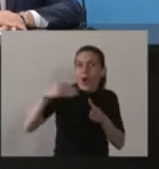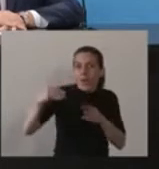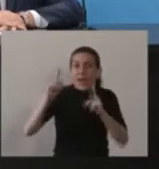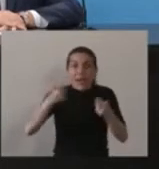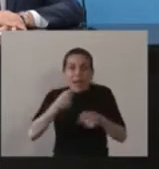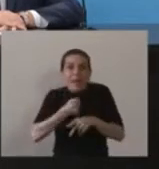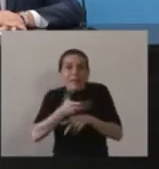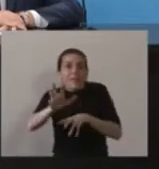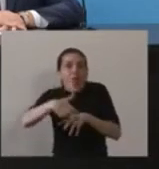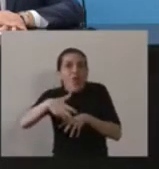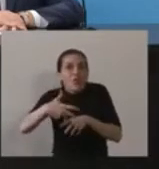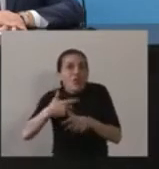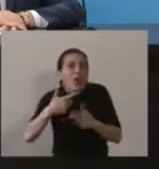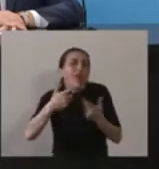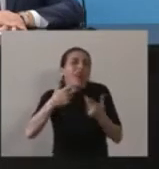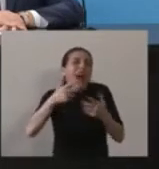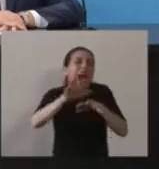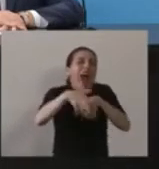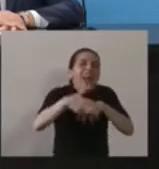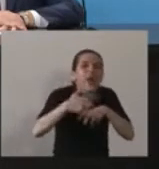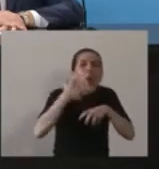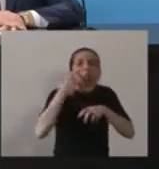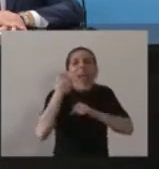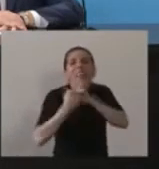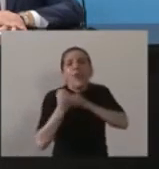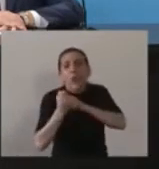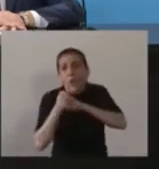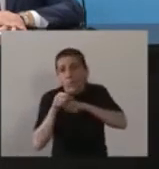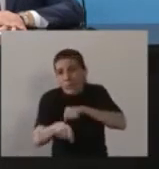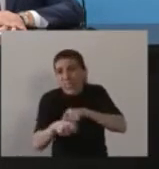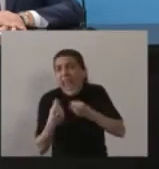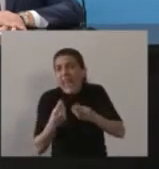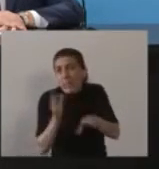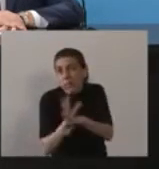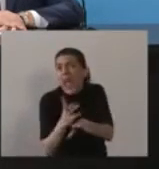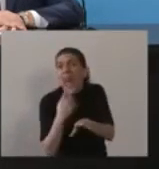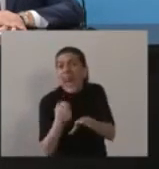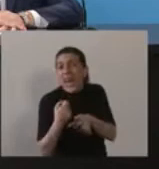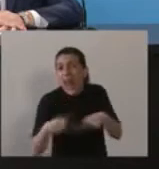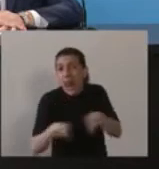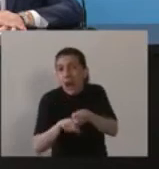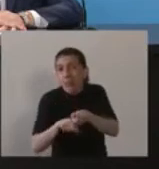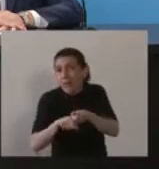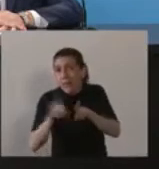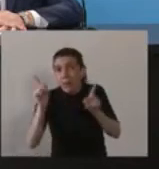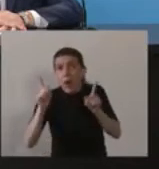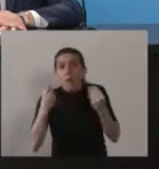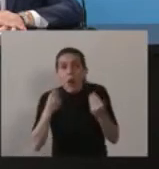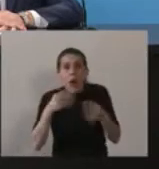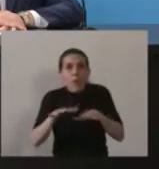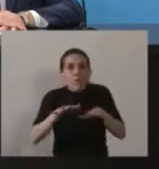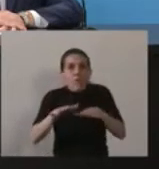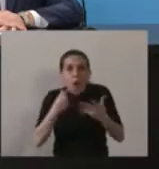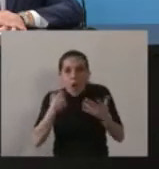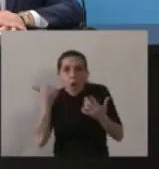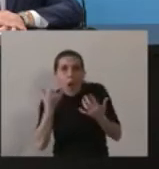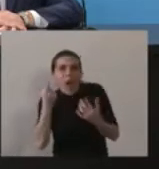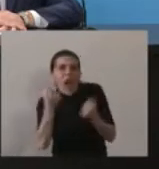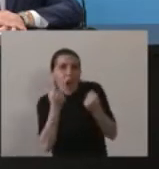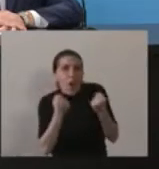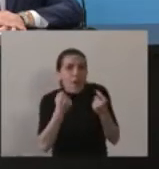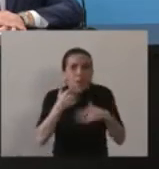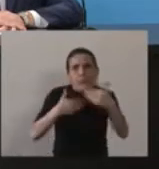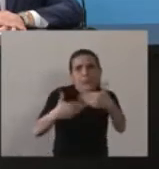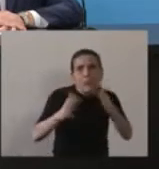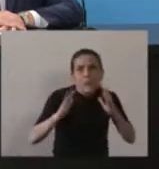o bioindustrial, como me gusta decir a mí, también es energía, sirve para mover otras cosas. Y este es un sector muy importante